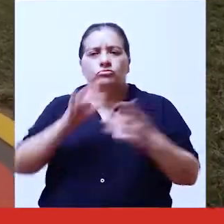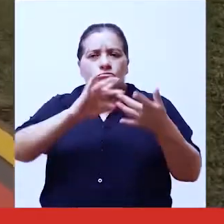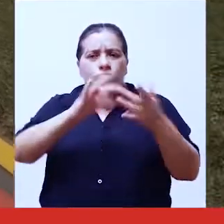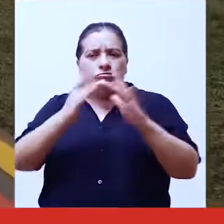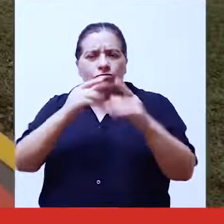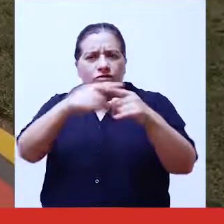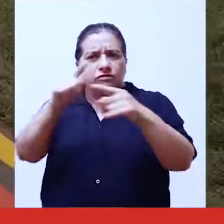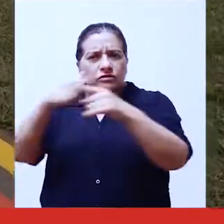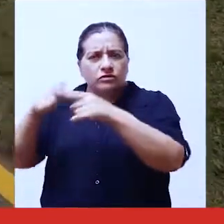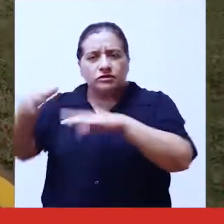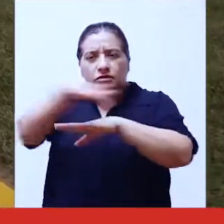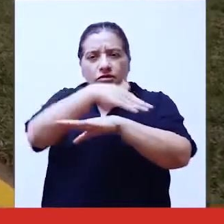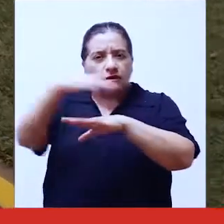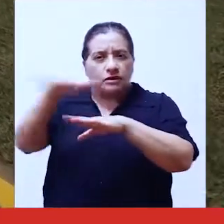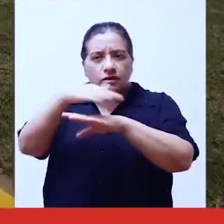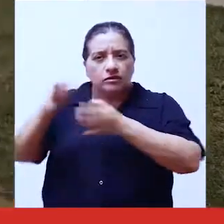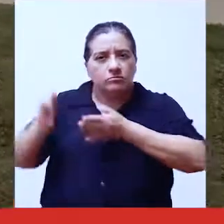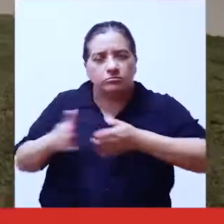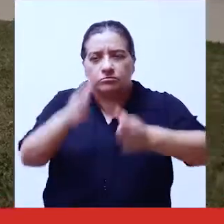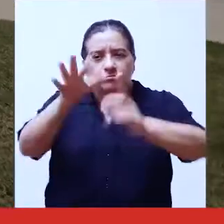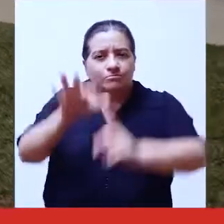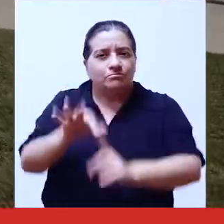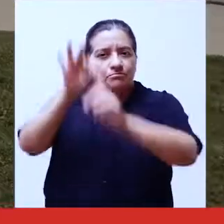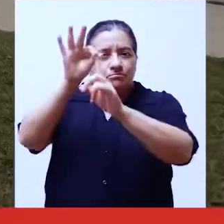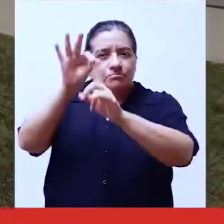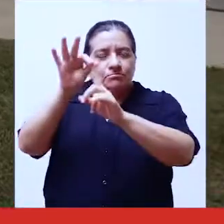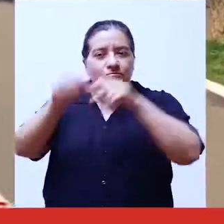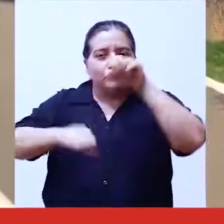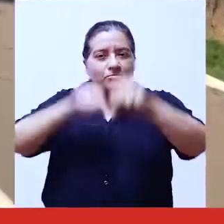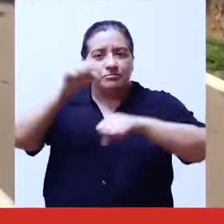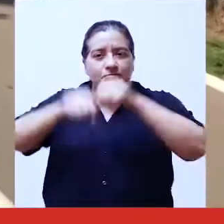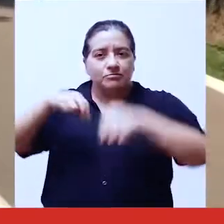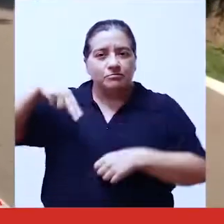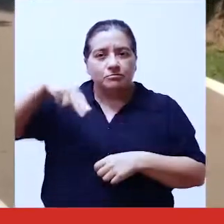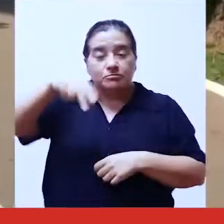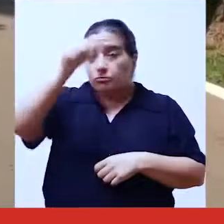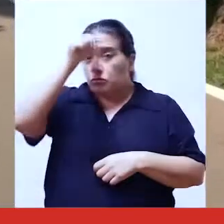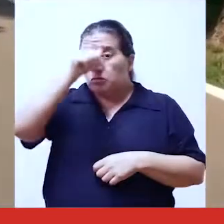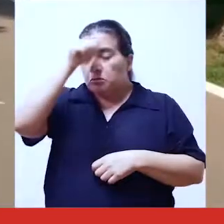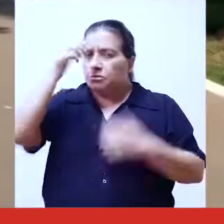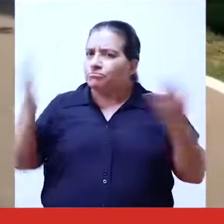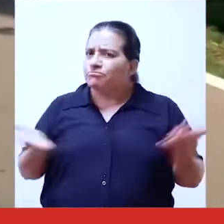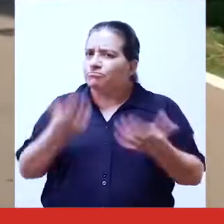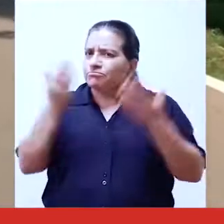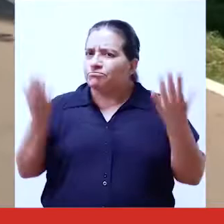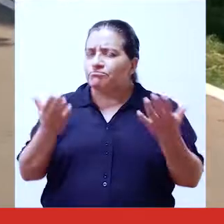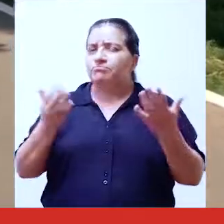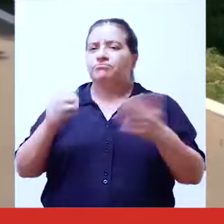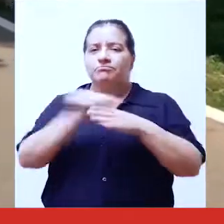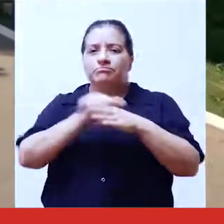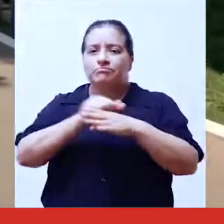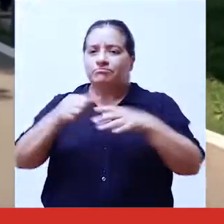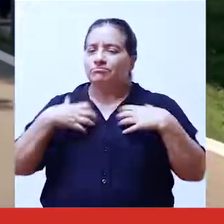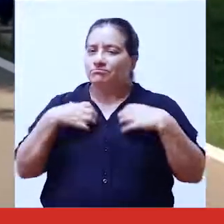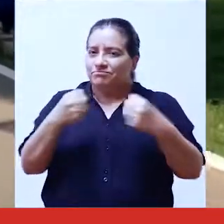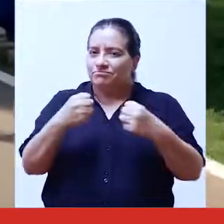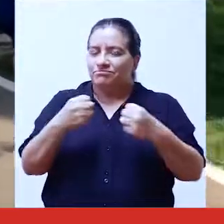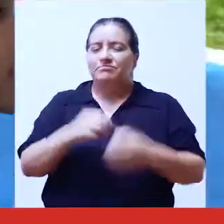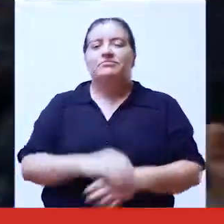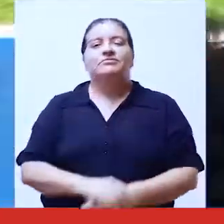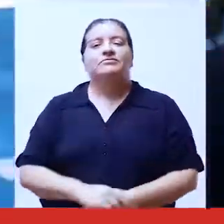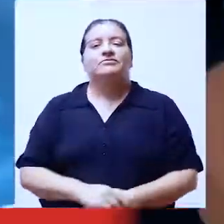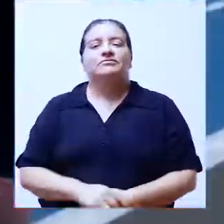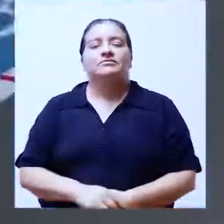manera conjunta la formación de una red de calles y avenidas exclusivas para ciclistas y peatones durante los domingos a fin de fomentar